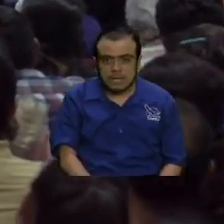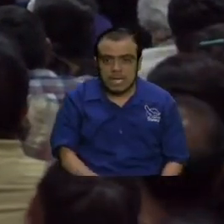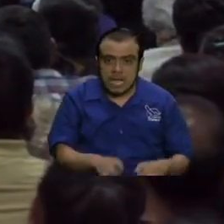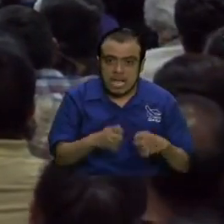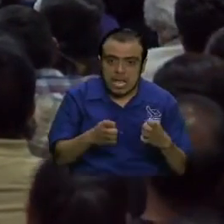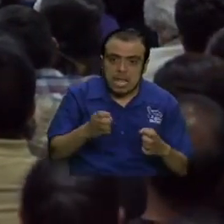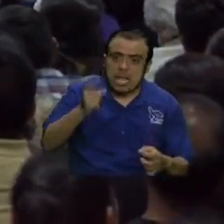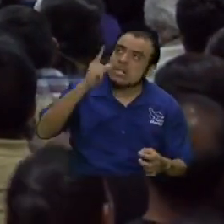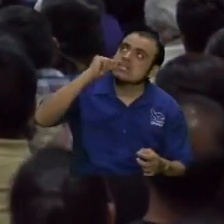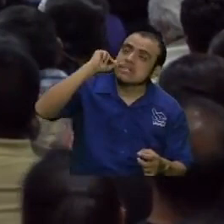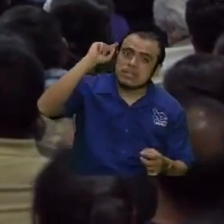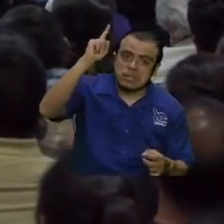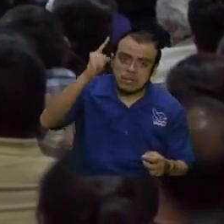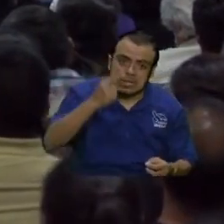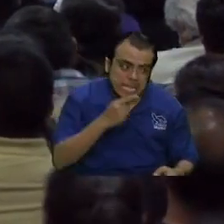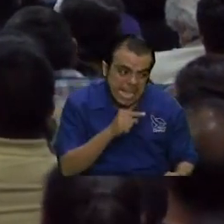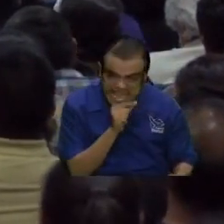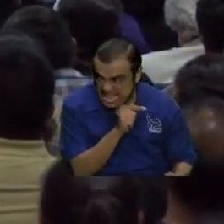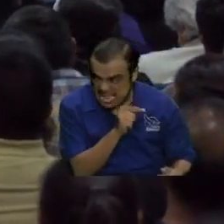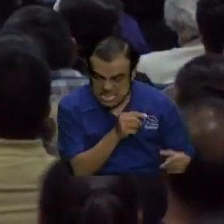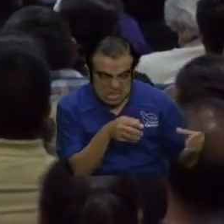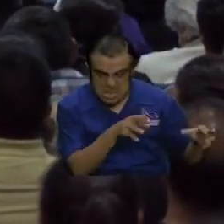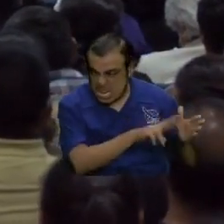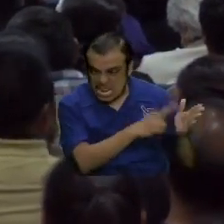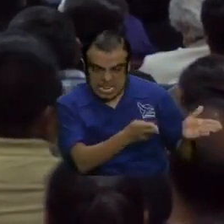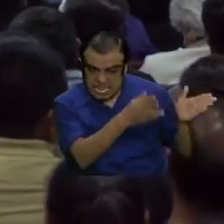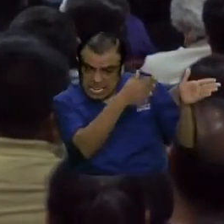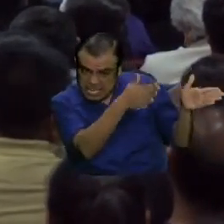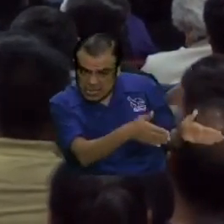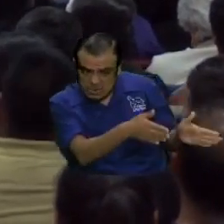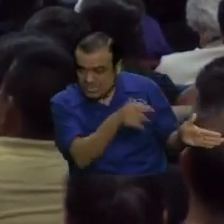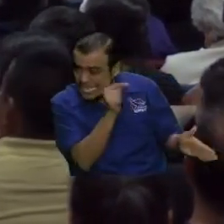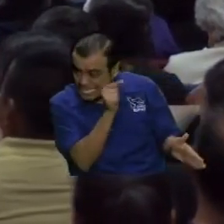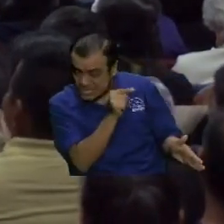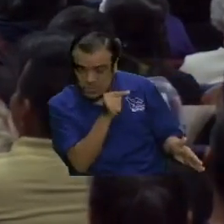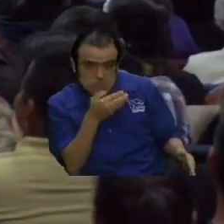está diciendo los fariseos estos son hipócritas.